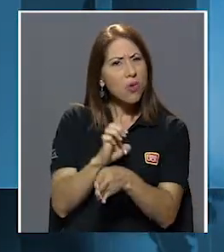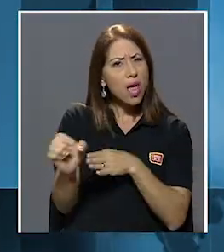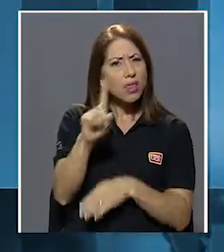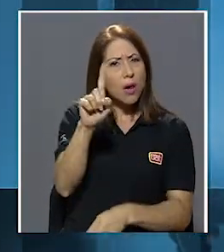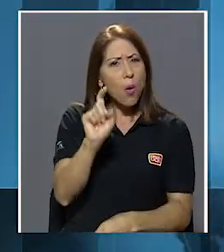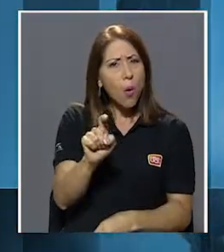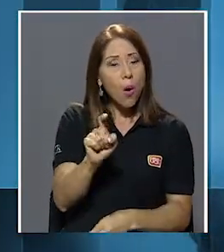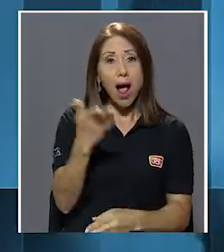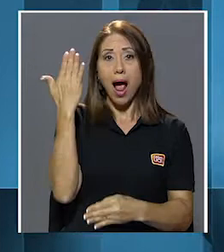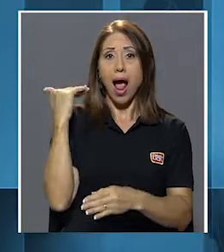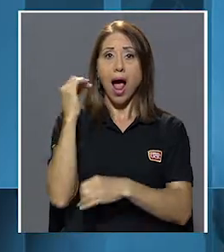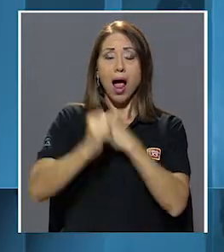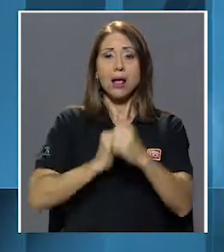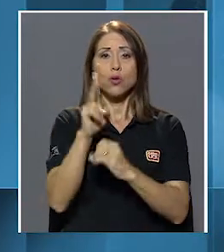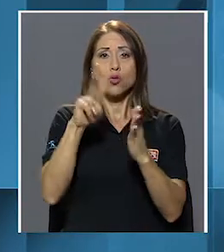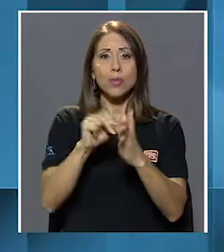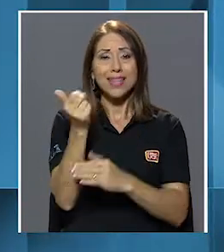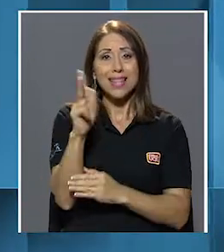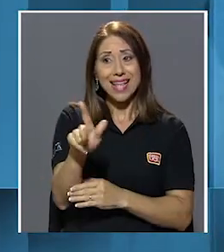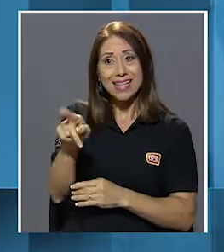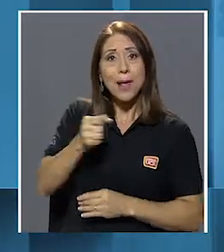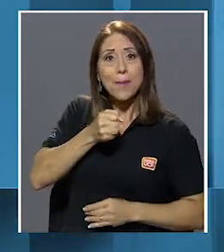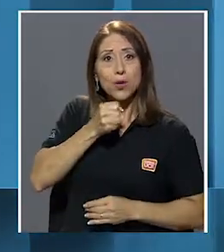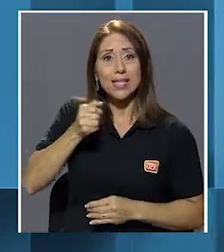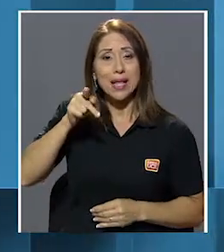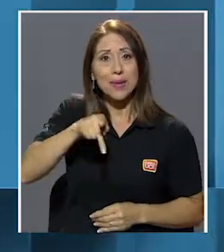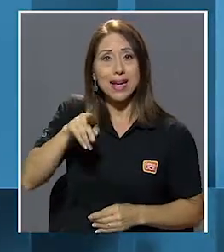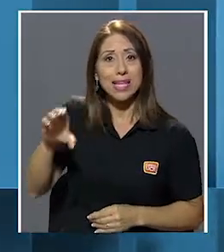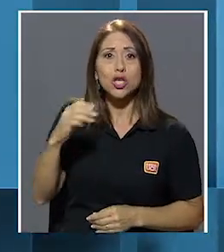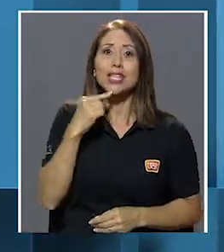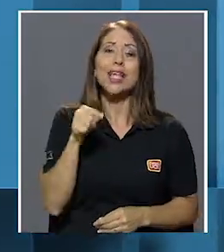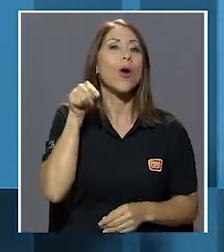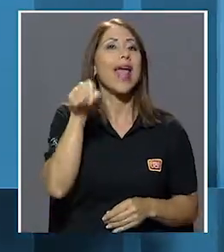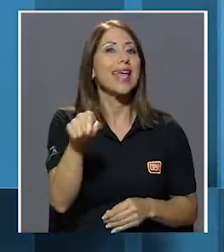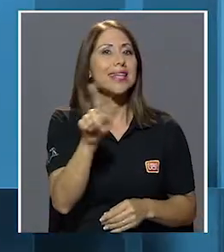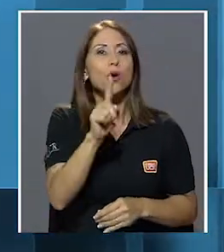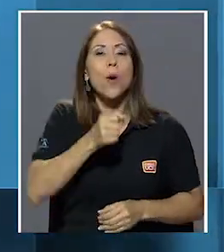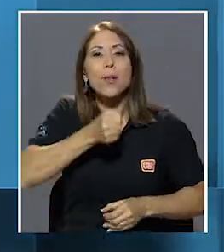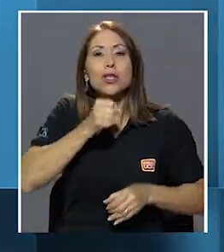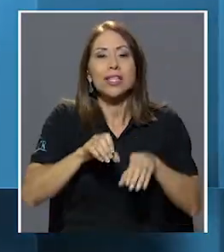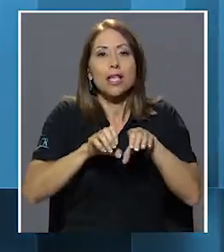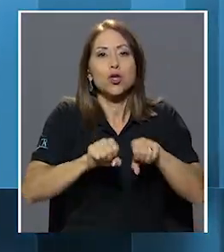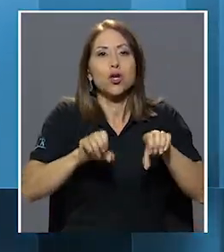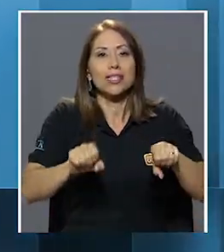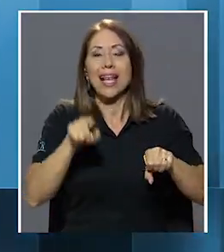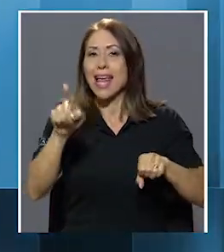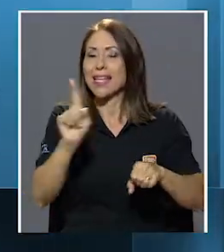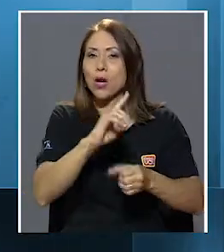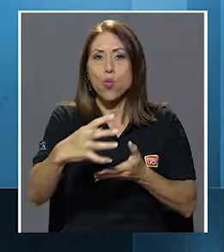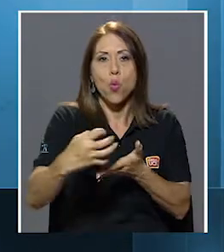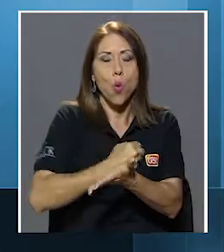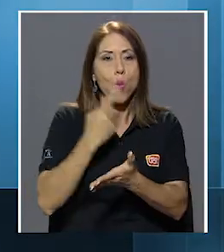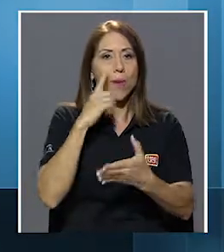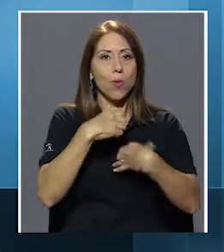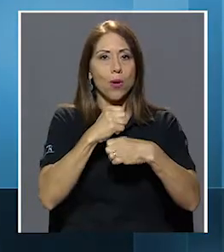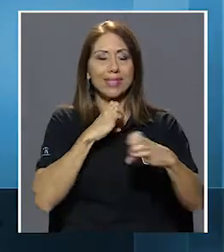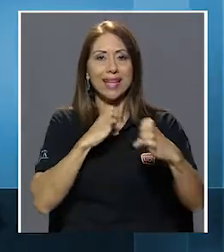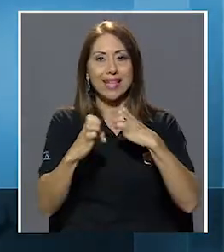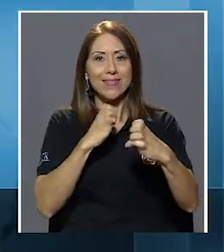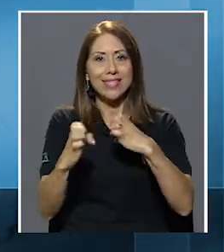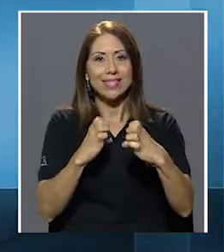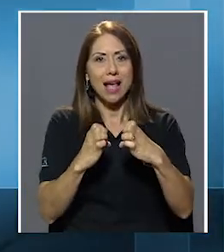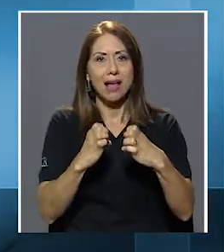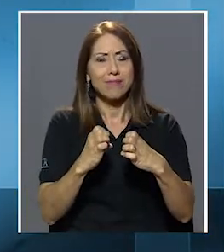En el 2013 Cisneros había manifestado que ella no era una periodista choricera que cobrara por hacer entrevistas.